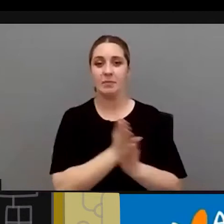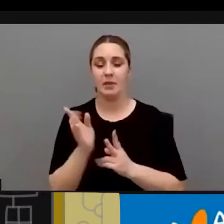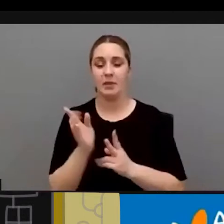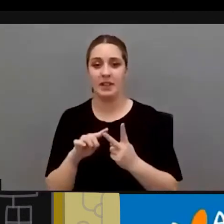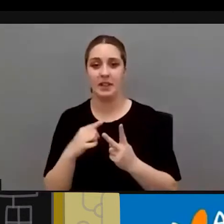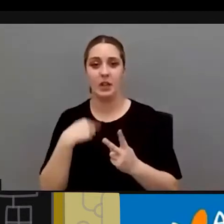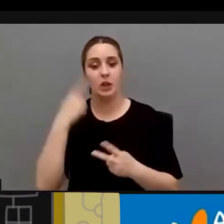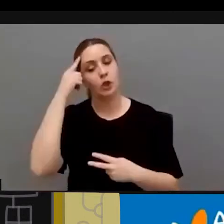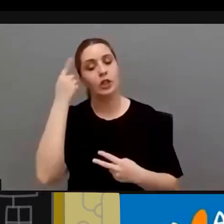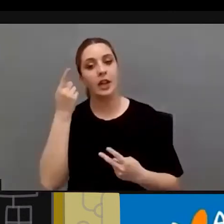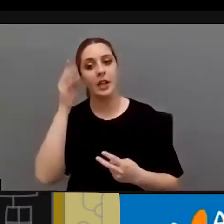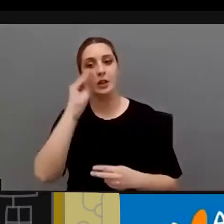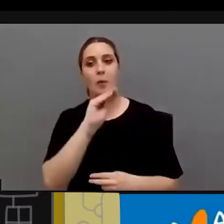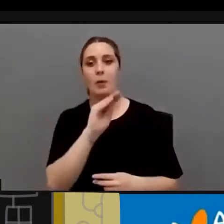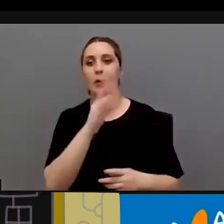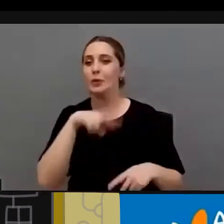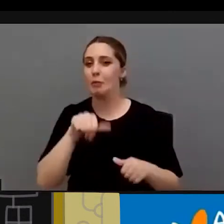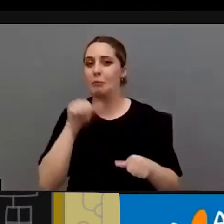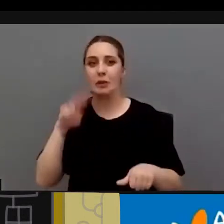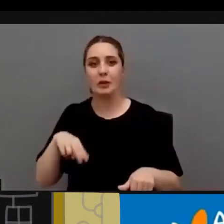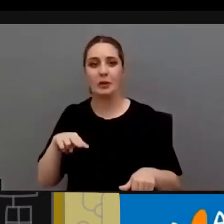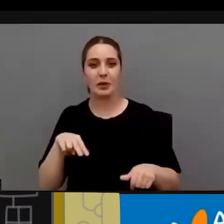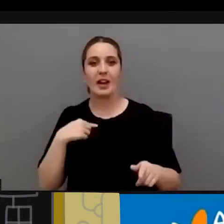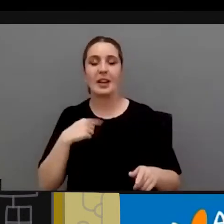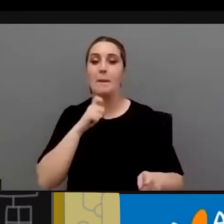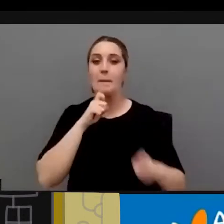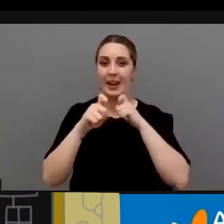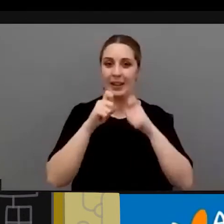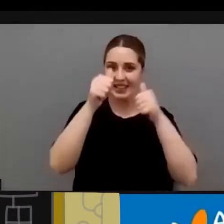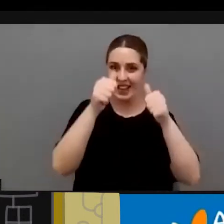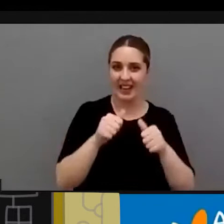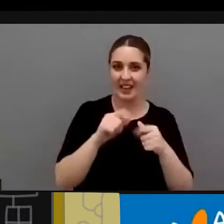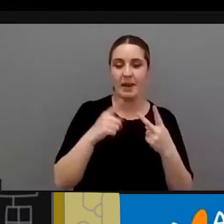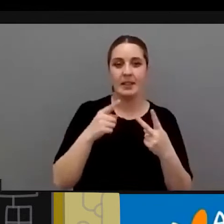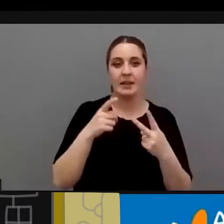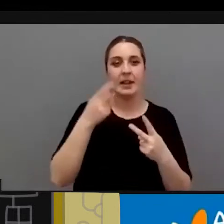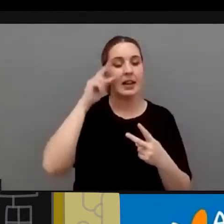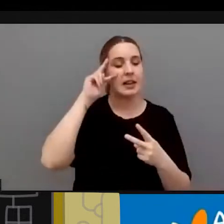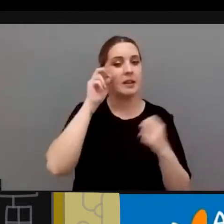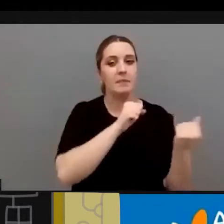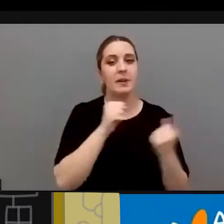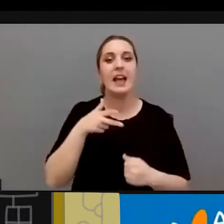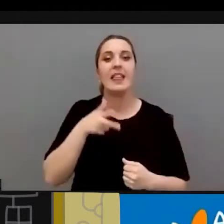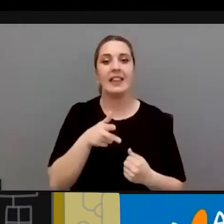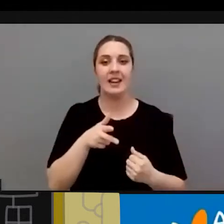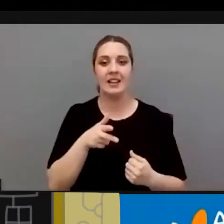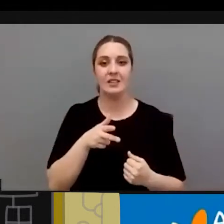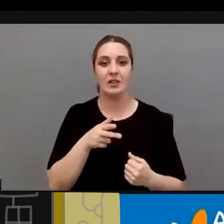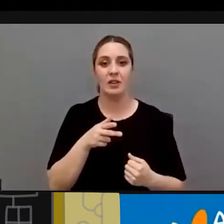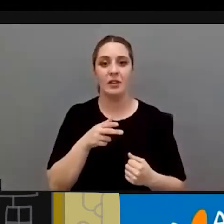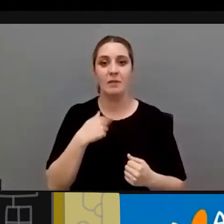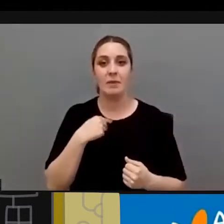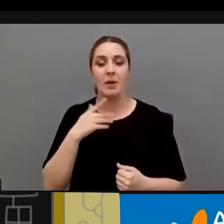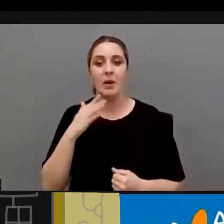comparten, nunca se lo preguntaba, esa doble vertiente de licenciada en periodismo y experta en derecho, ¿no? Y estaba Ángeles asintiendo a lo que